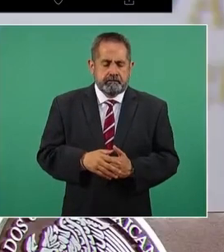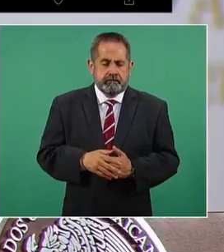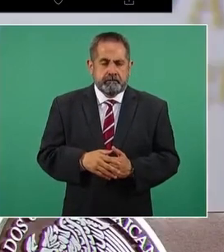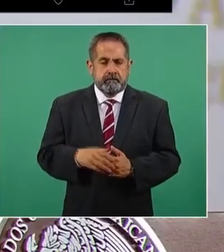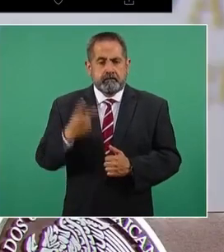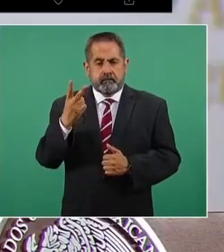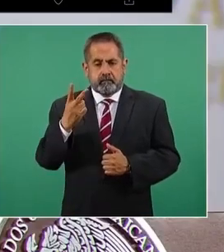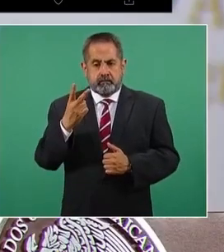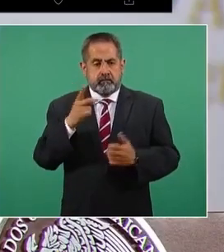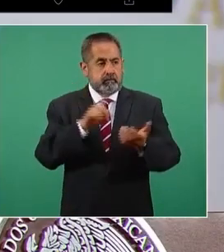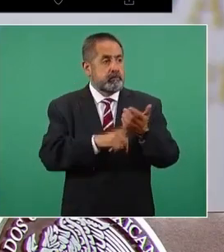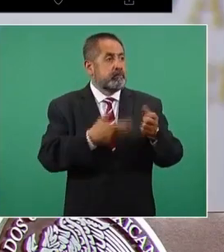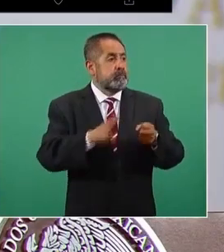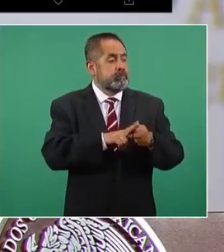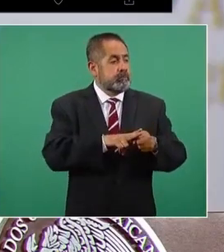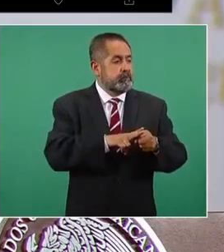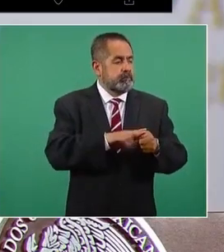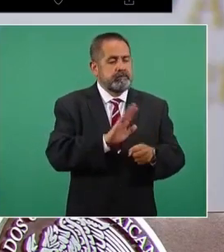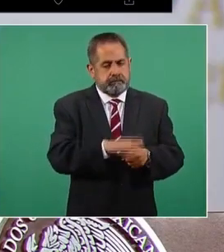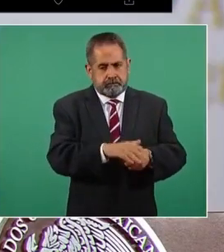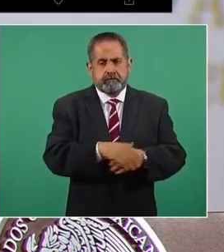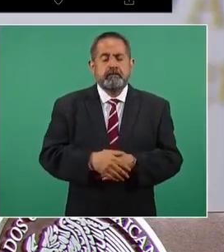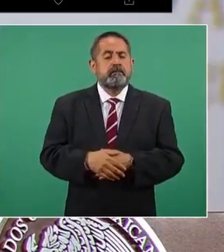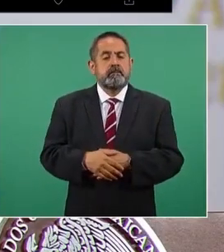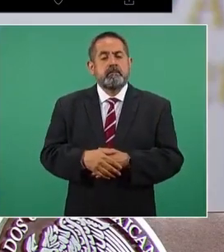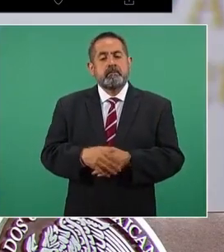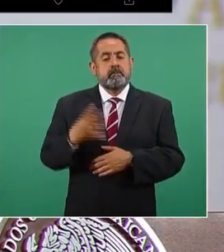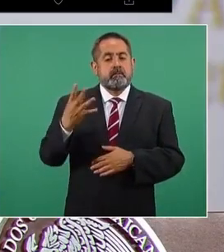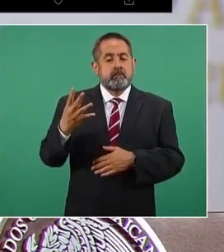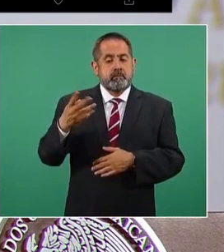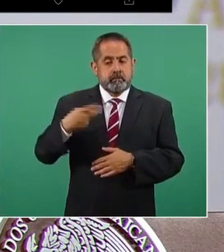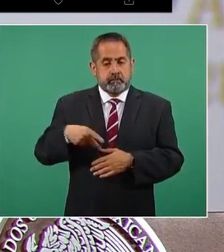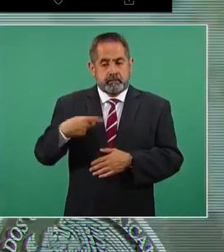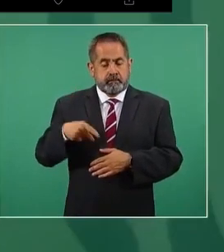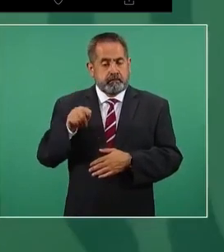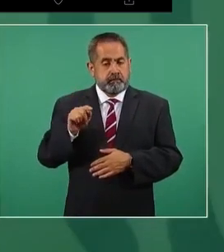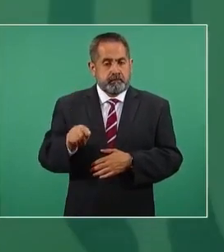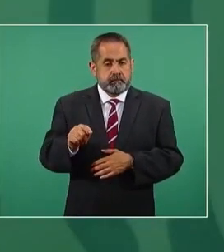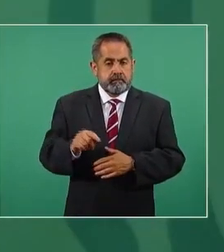dos en hospitales, como indiqué, cuatro personas que